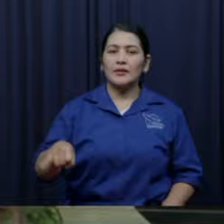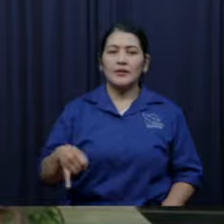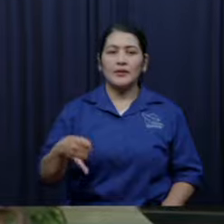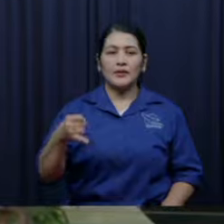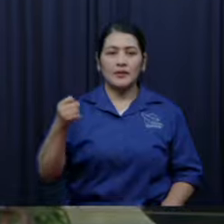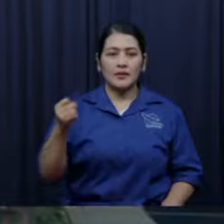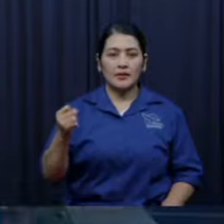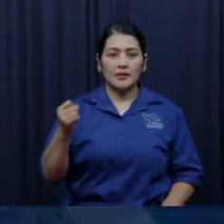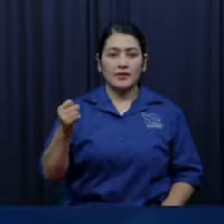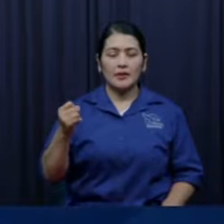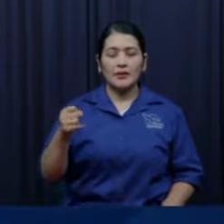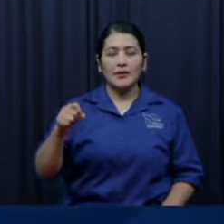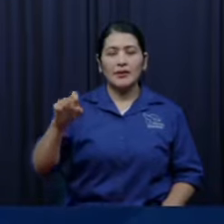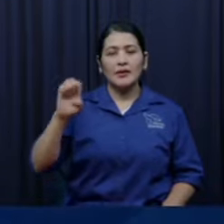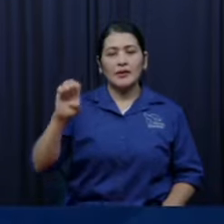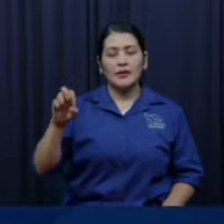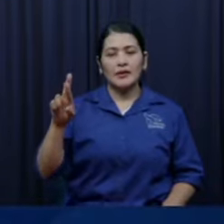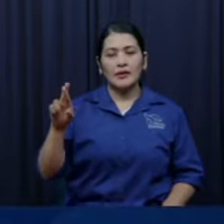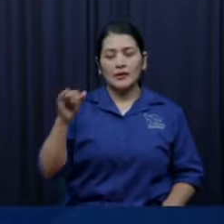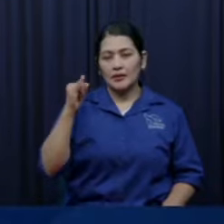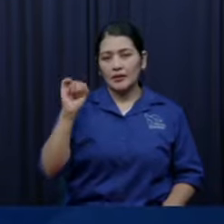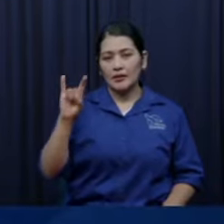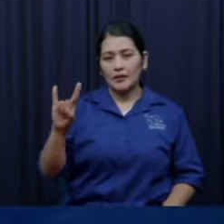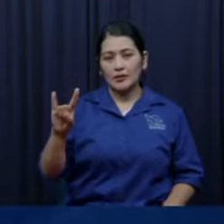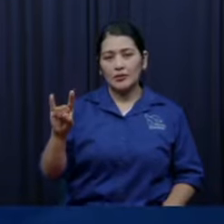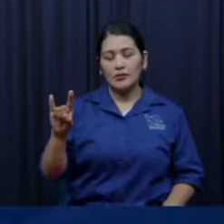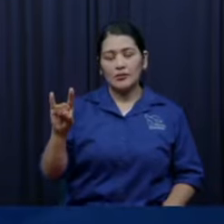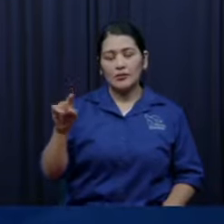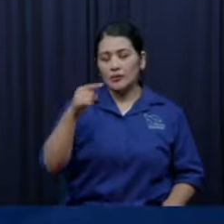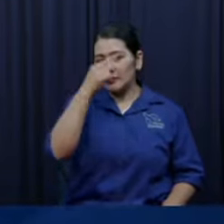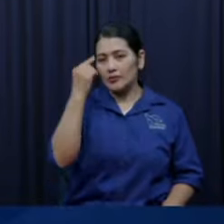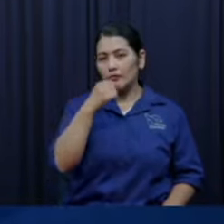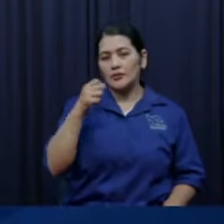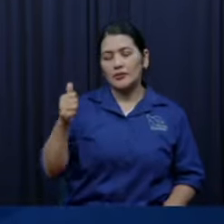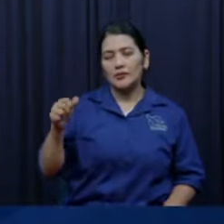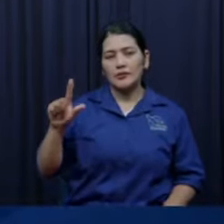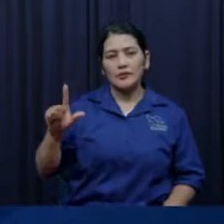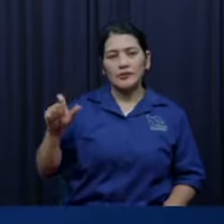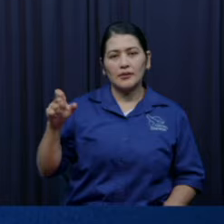está acá, acá adentro. Vamos a ver,